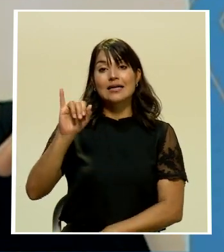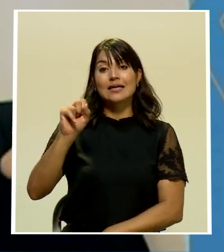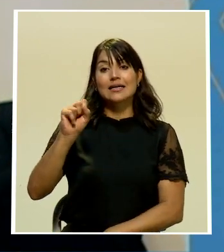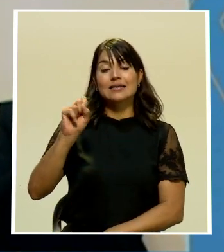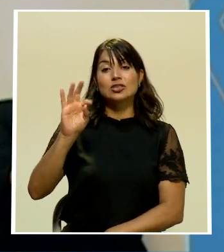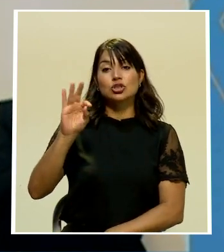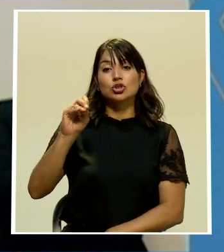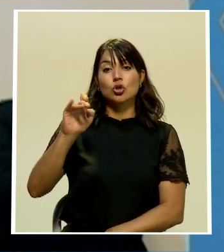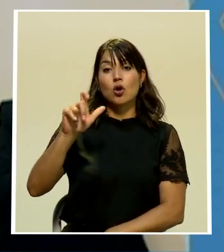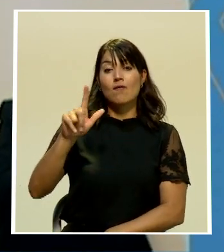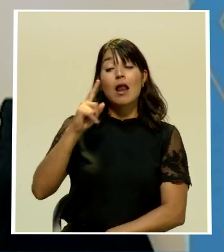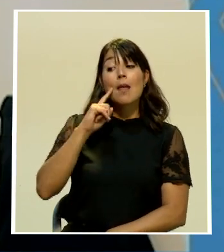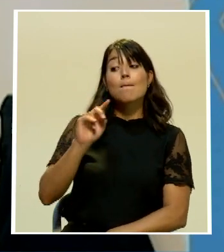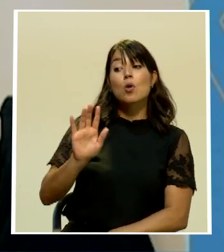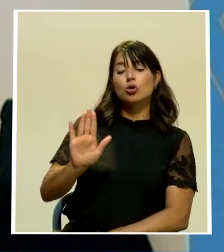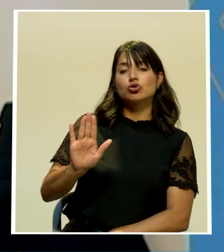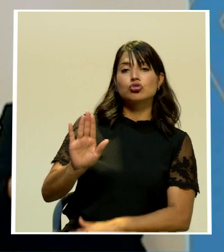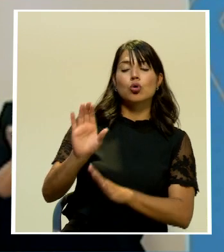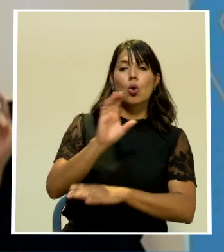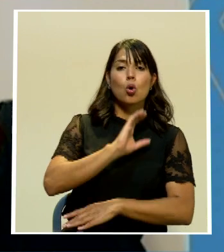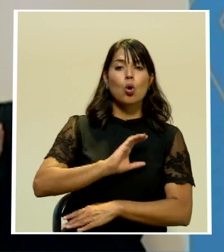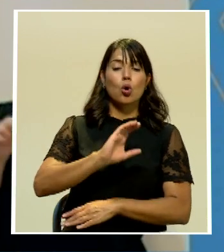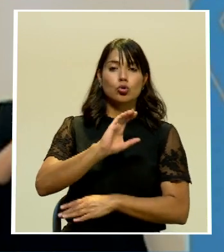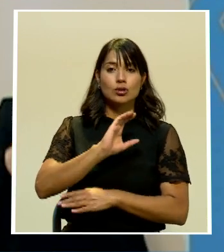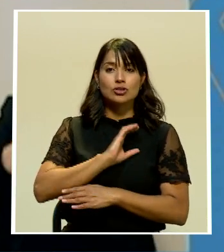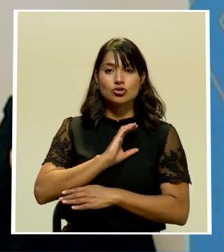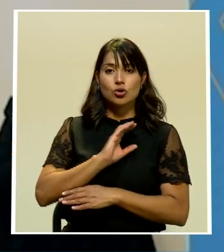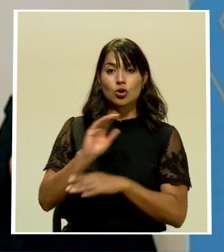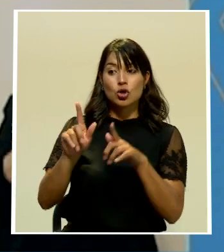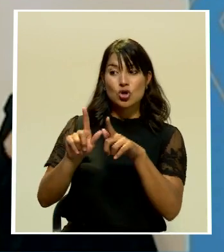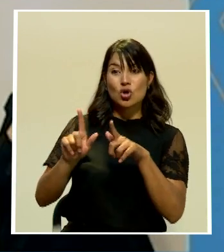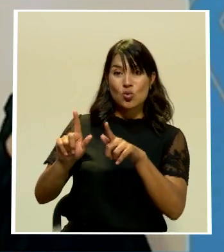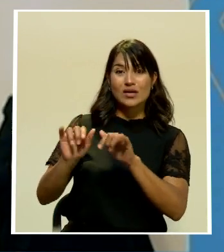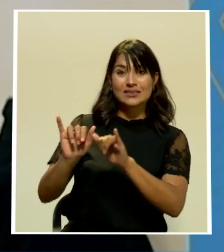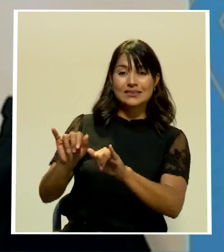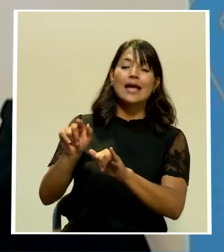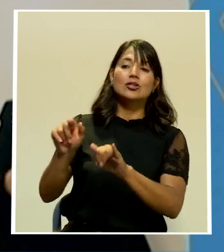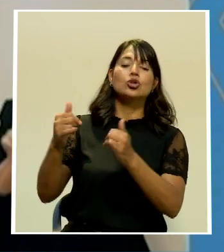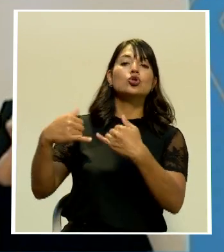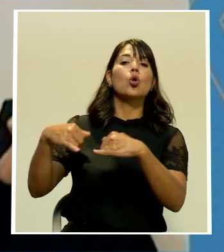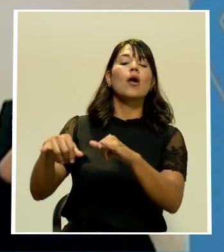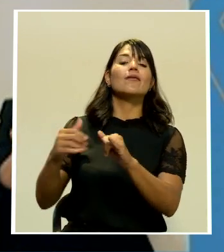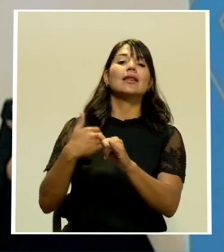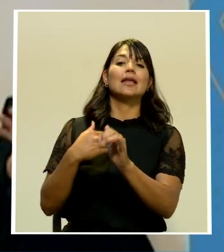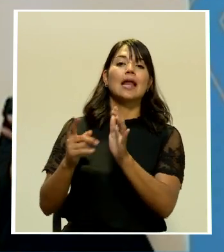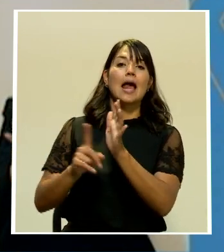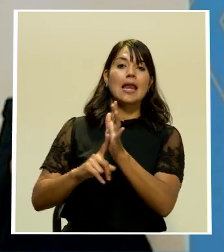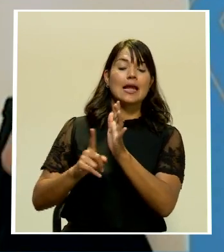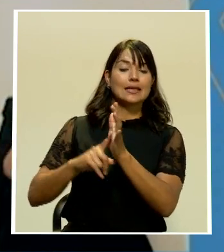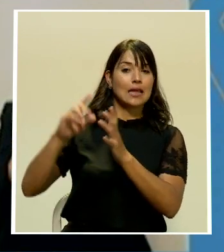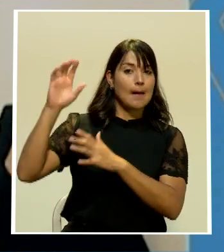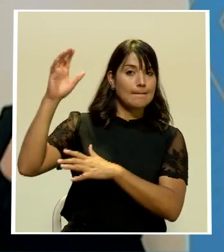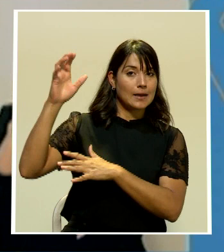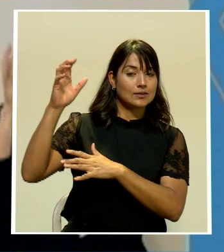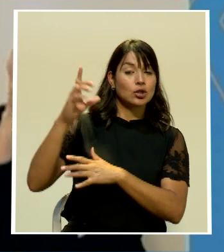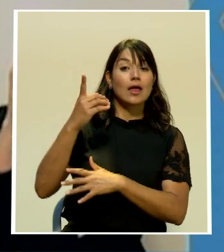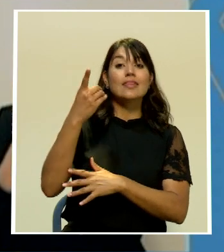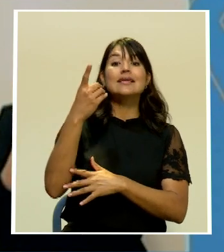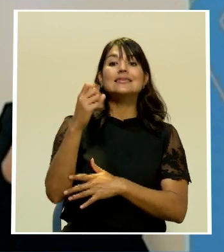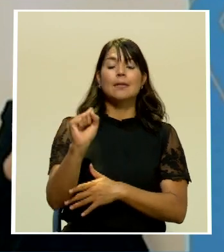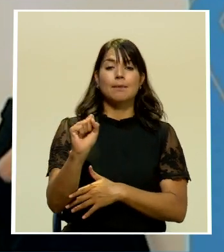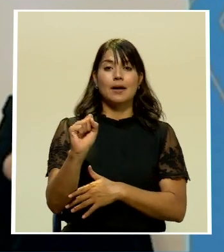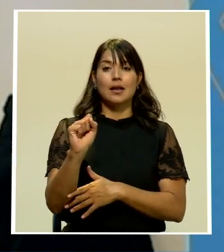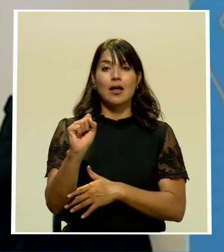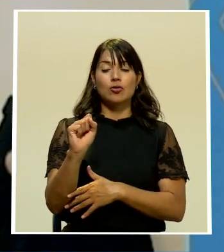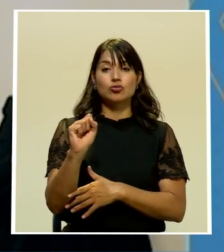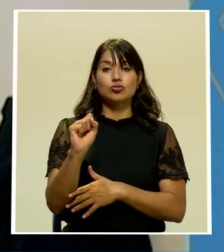geográficas y la distancia de los puntos donde se concentran los casos se mantienen en condición de alerta amarilla desamparados entonces